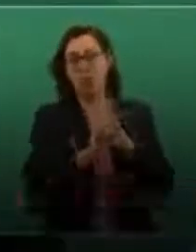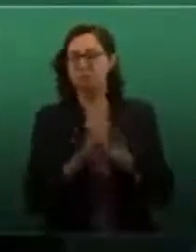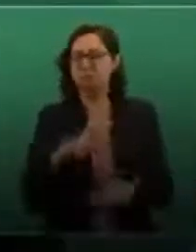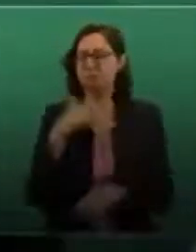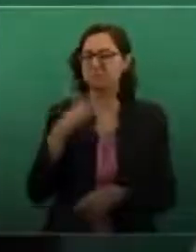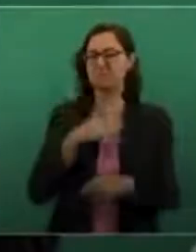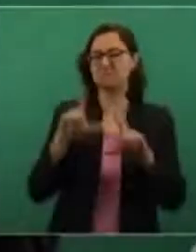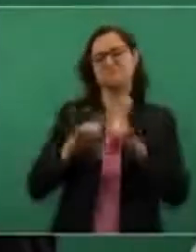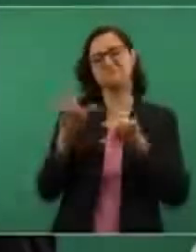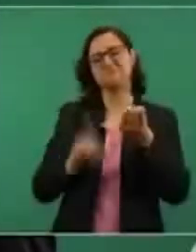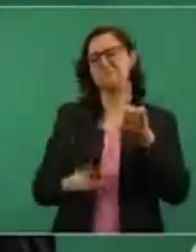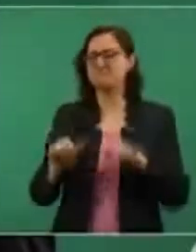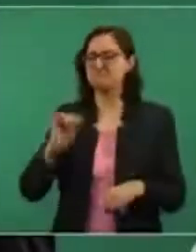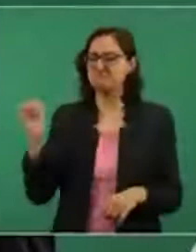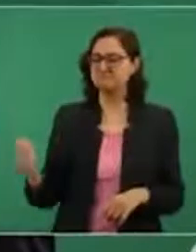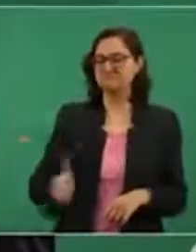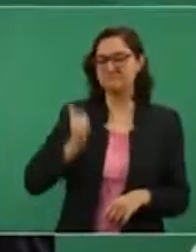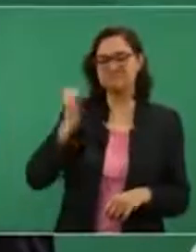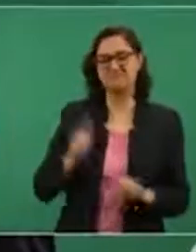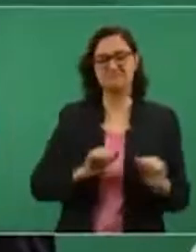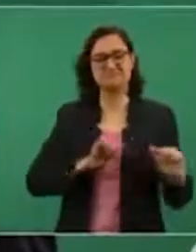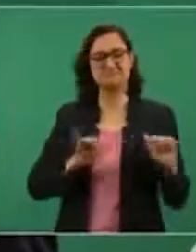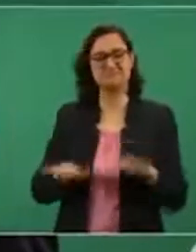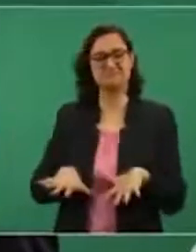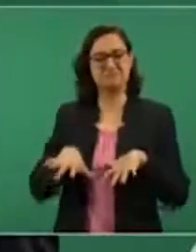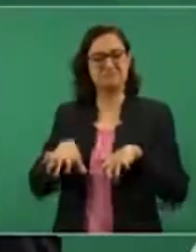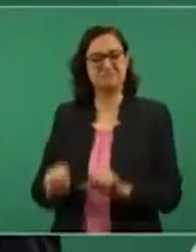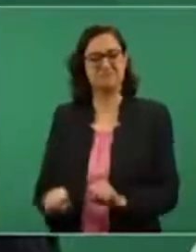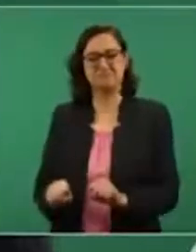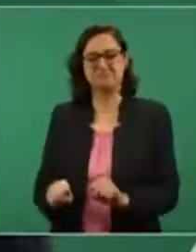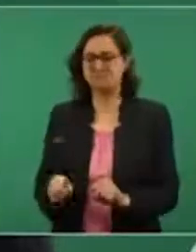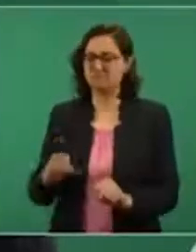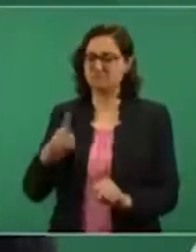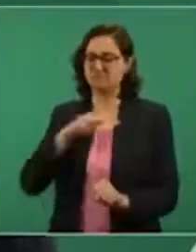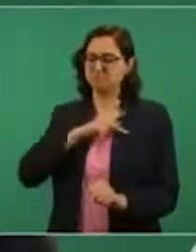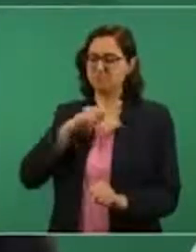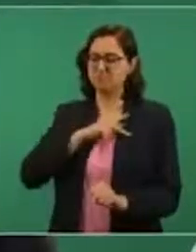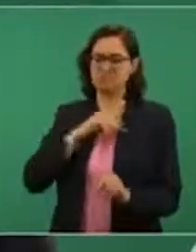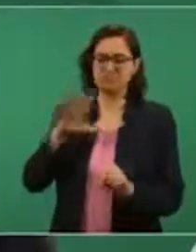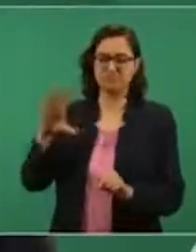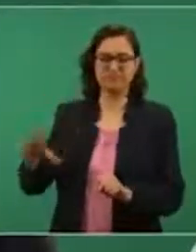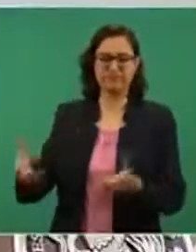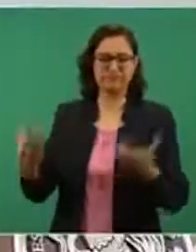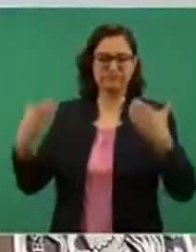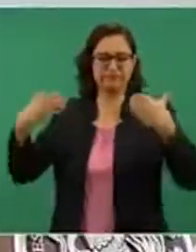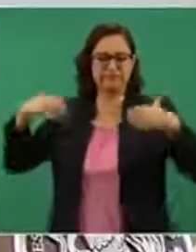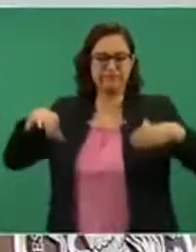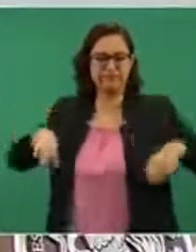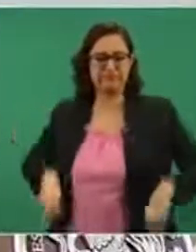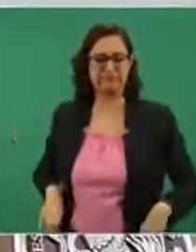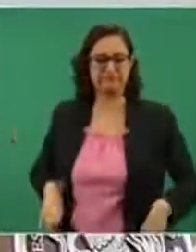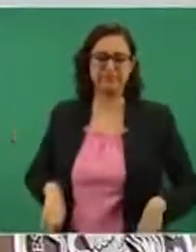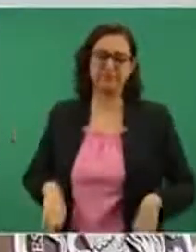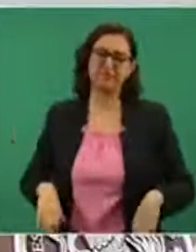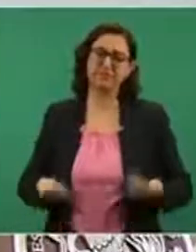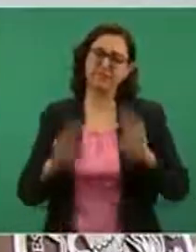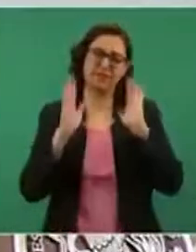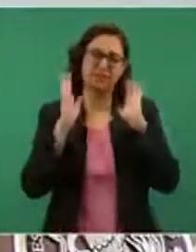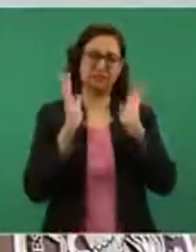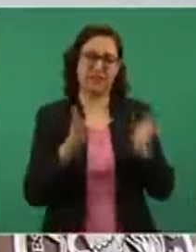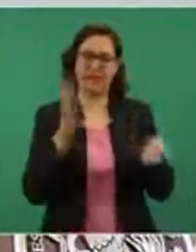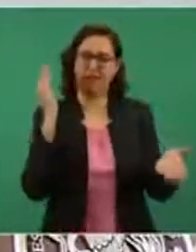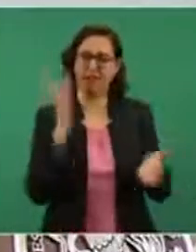país de conquista y eso ya cambió.